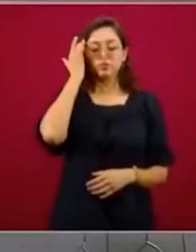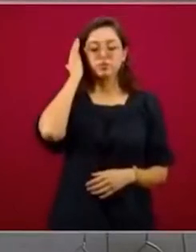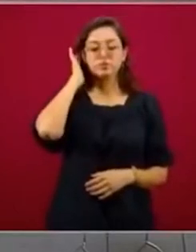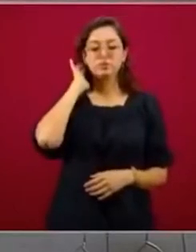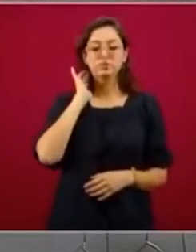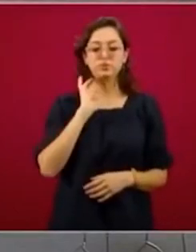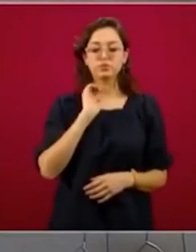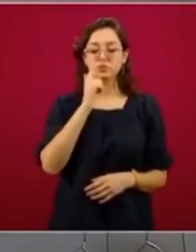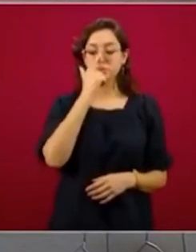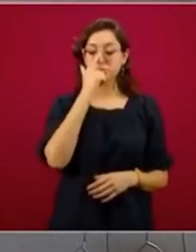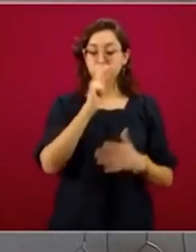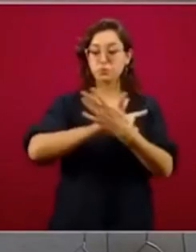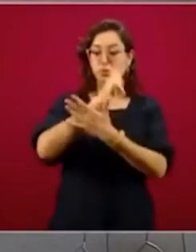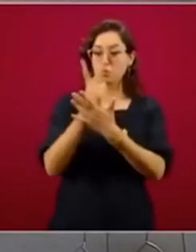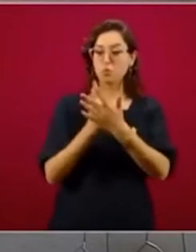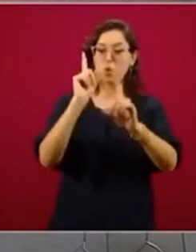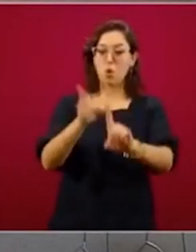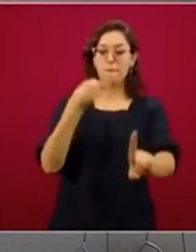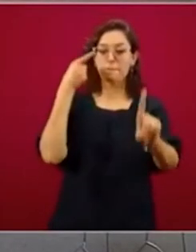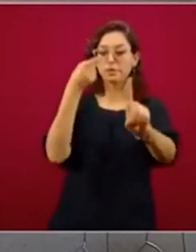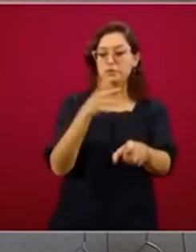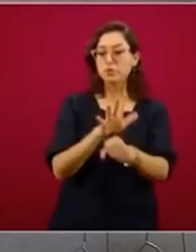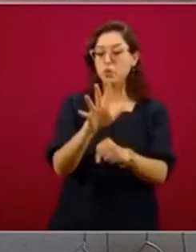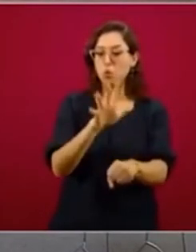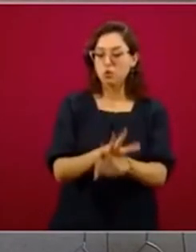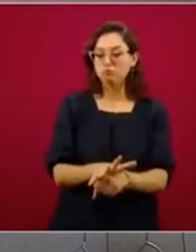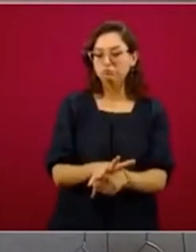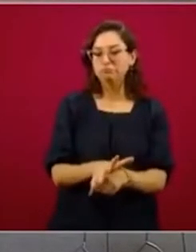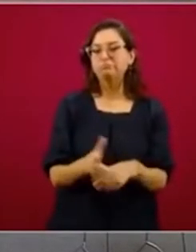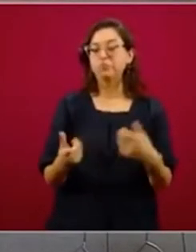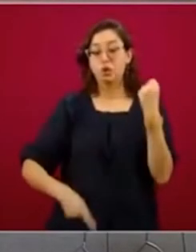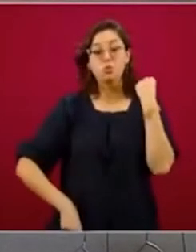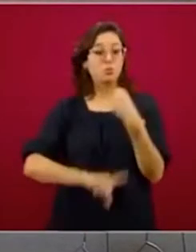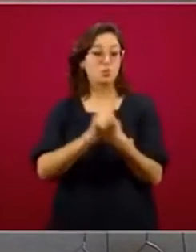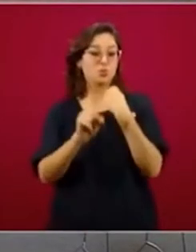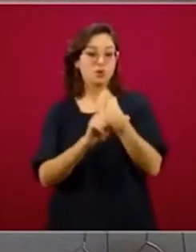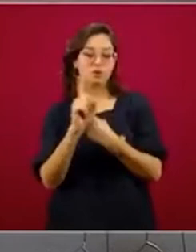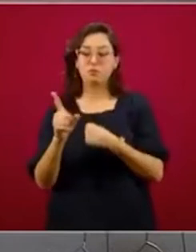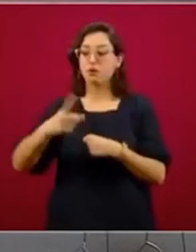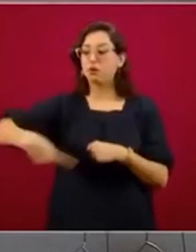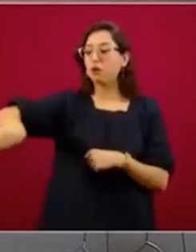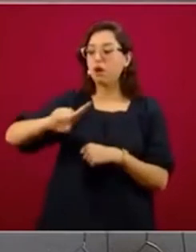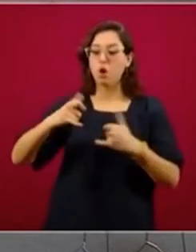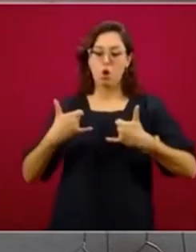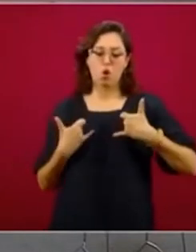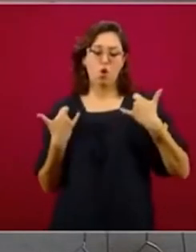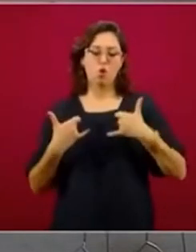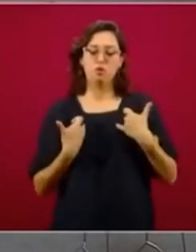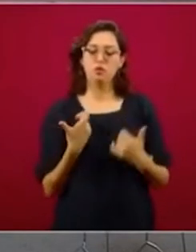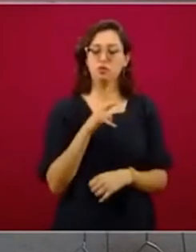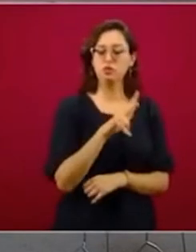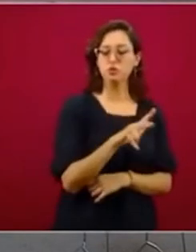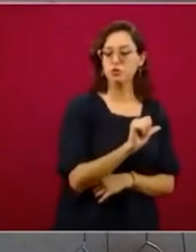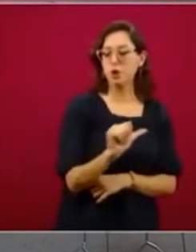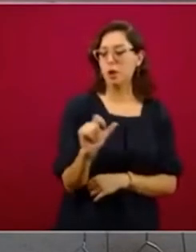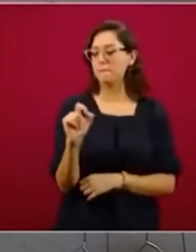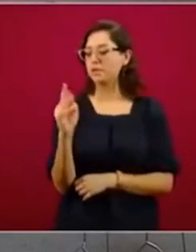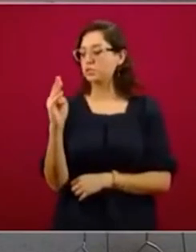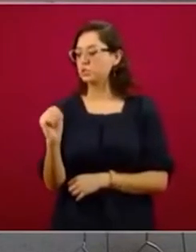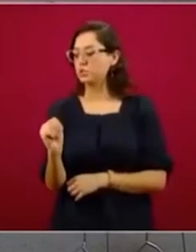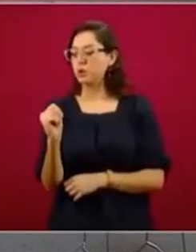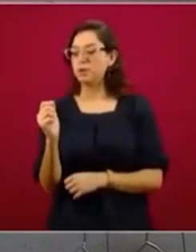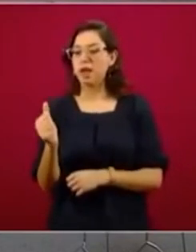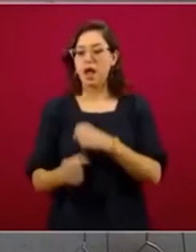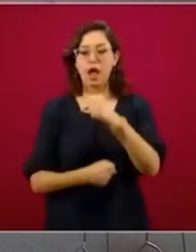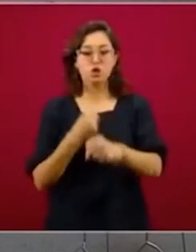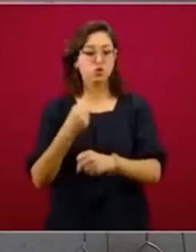que pretende atender una problemática en específico de jóvenes entre 18 y 29 años que no estudian y